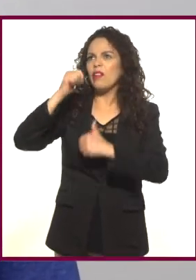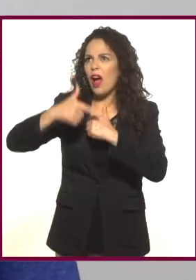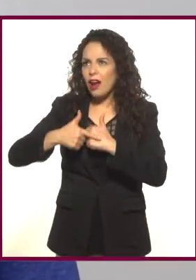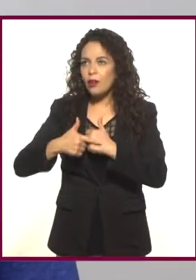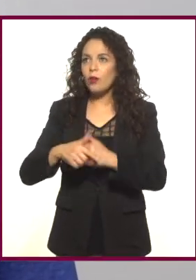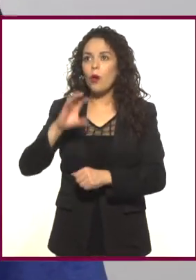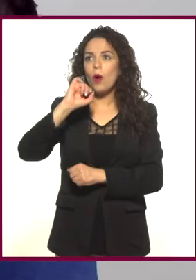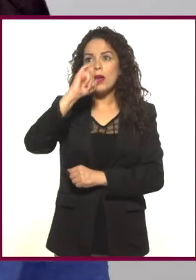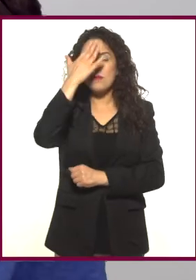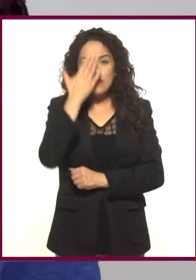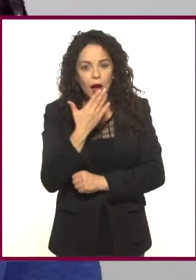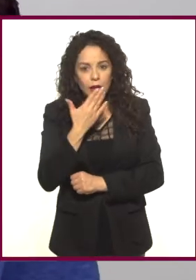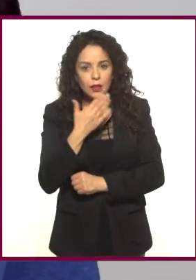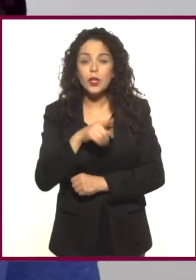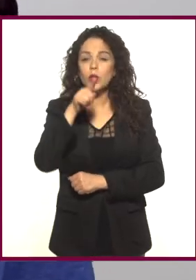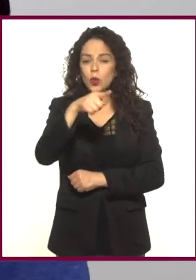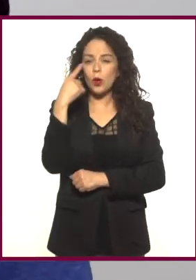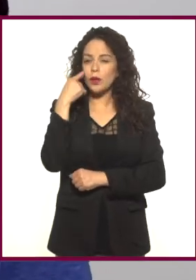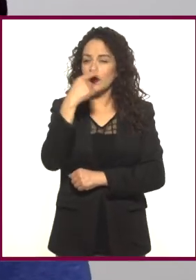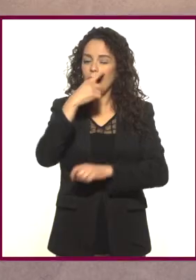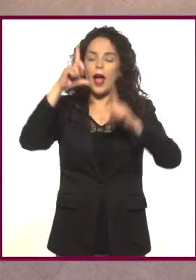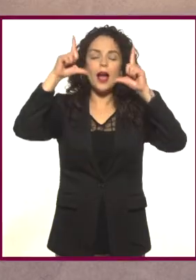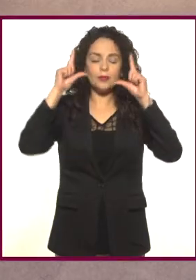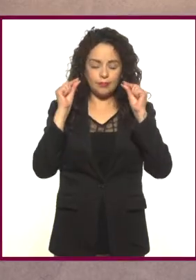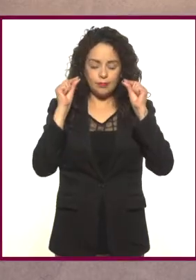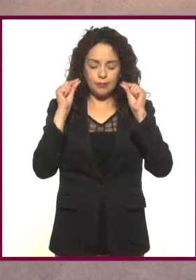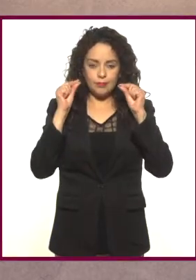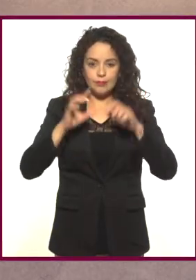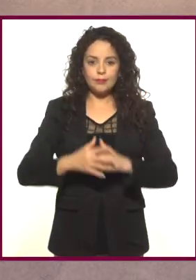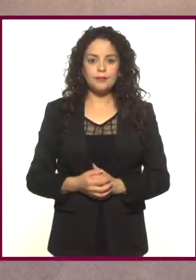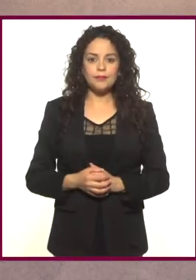imagen... A ver, cierra los ojos. A ver.